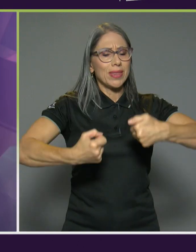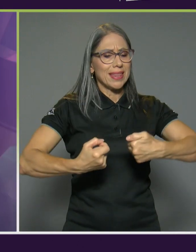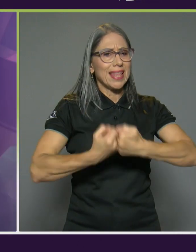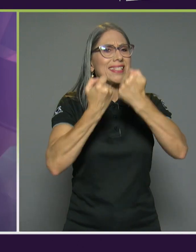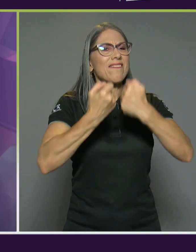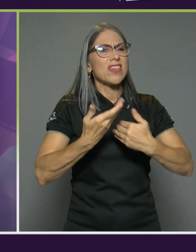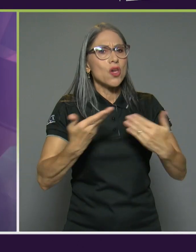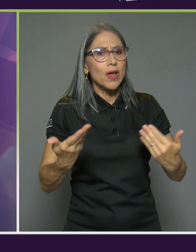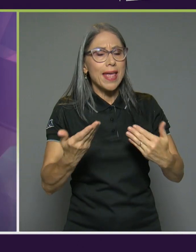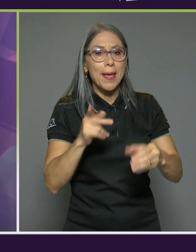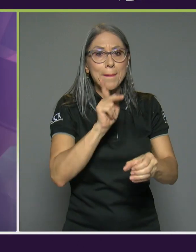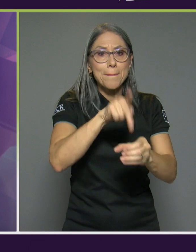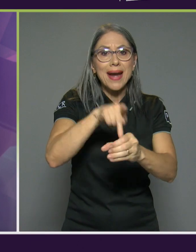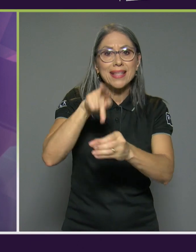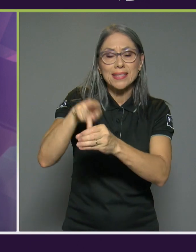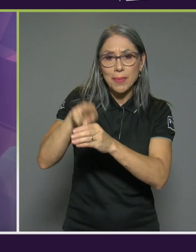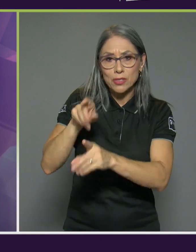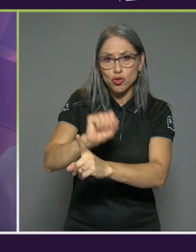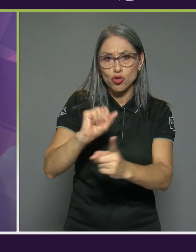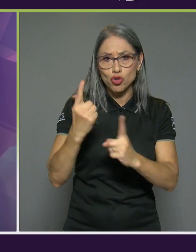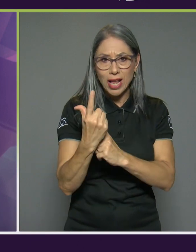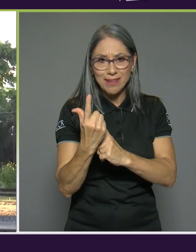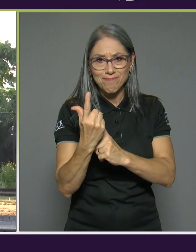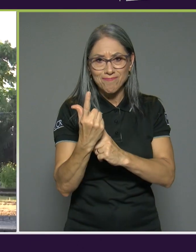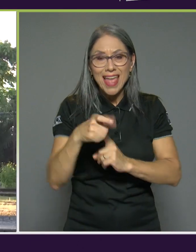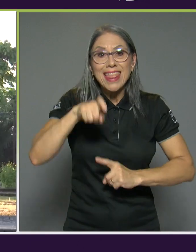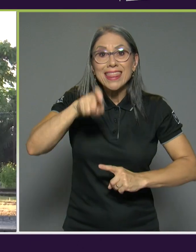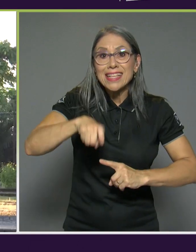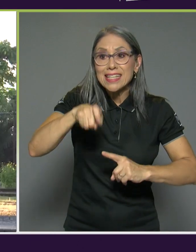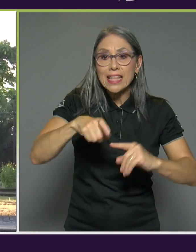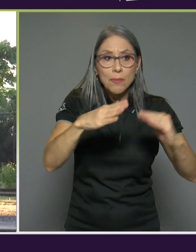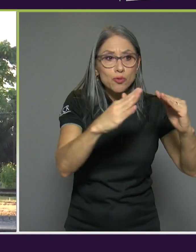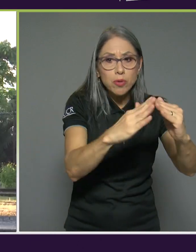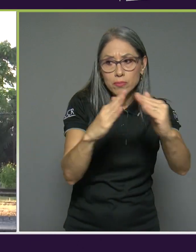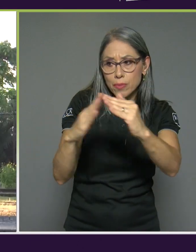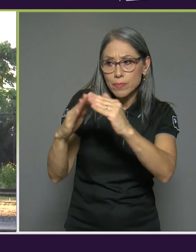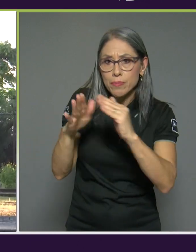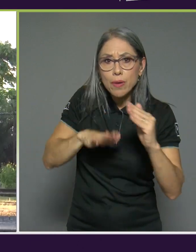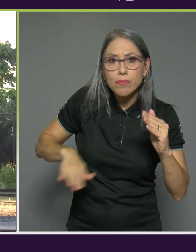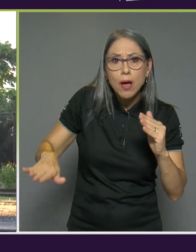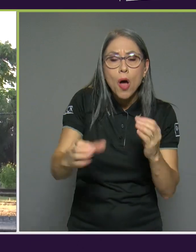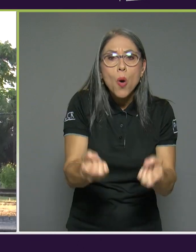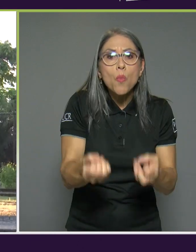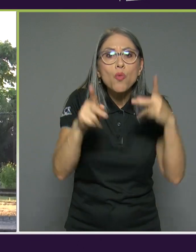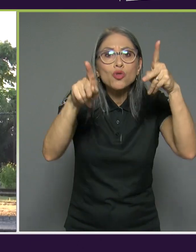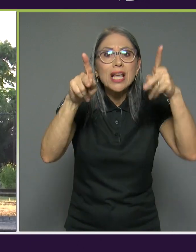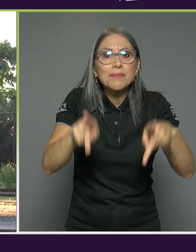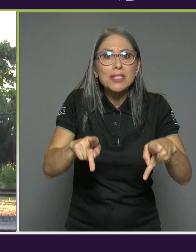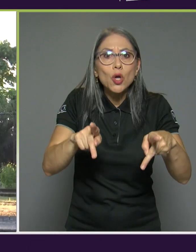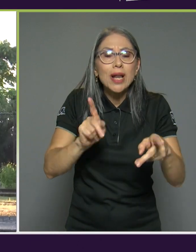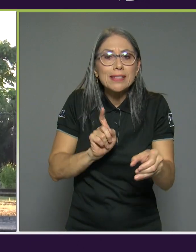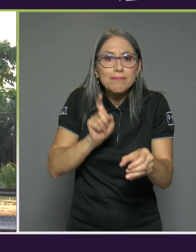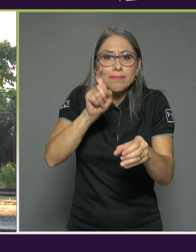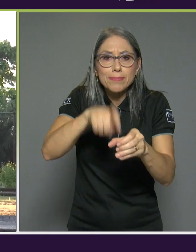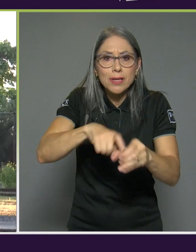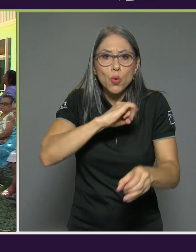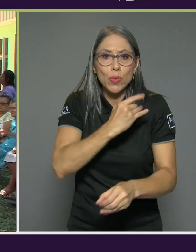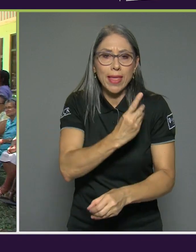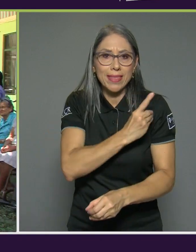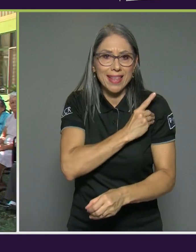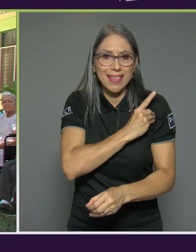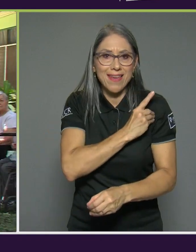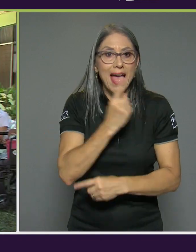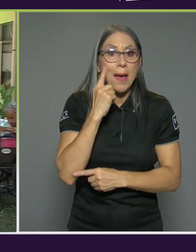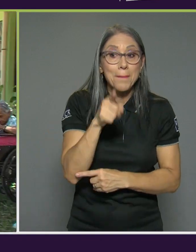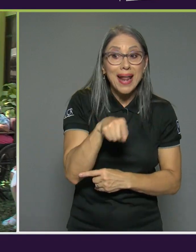necesitamos que muchas personas a nivel comunitario se integren en las juntas directivas para que estas organizaciones